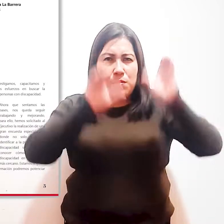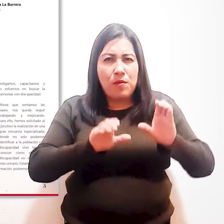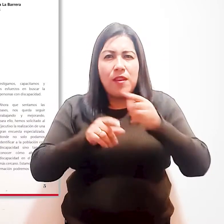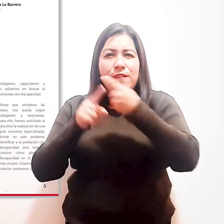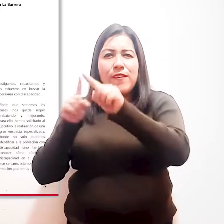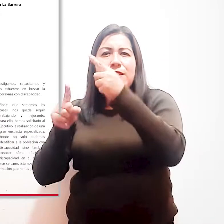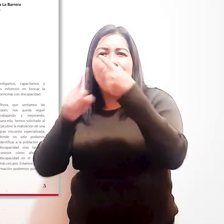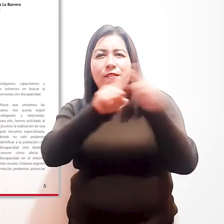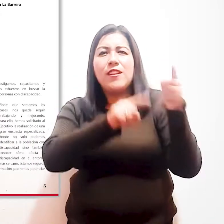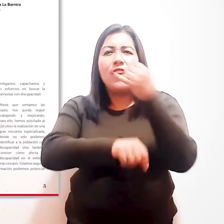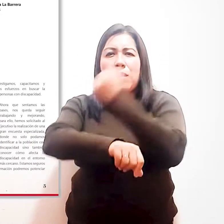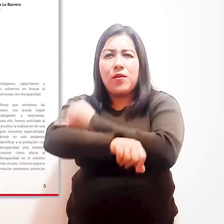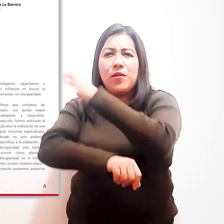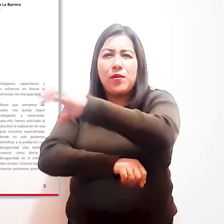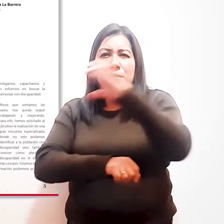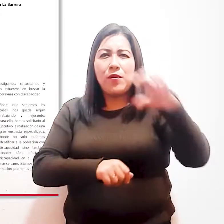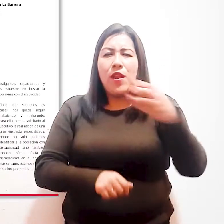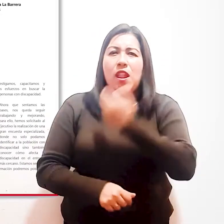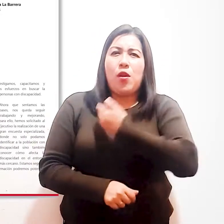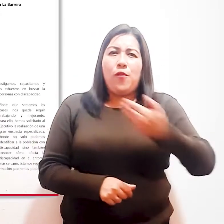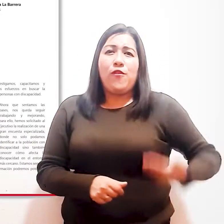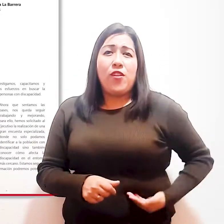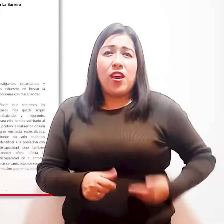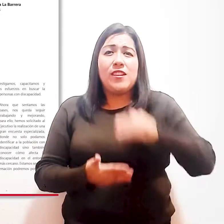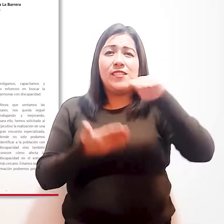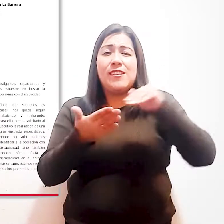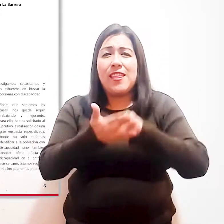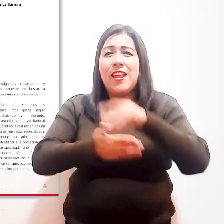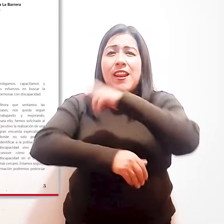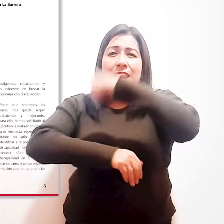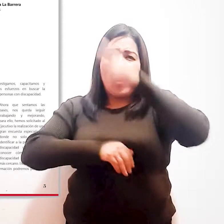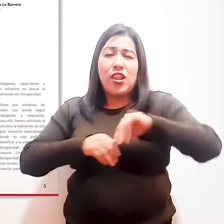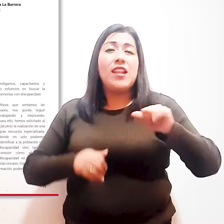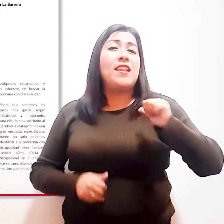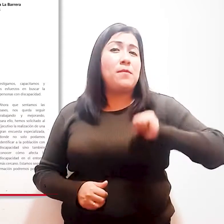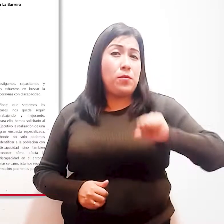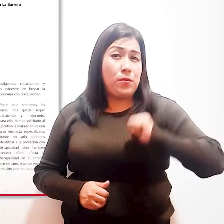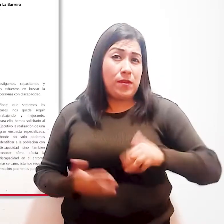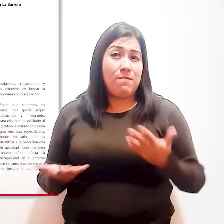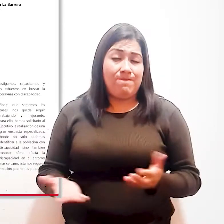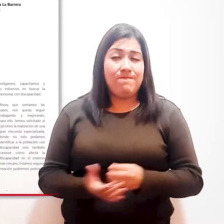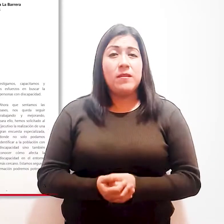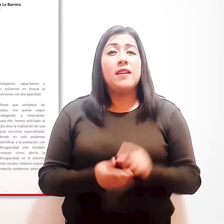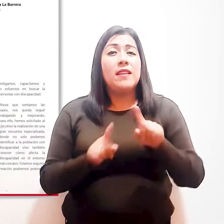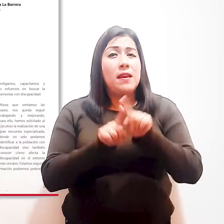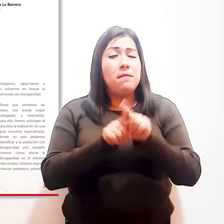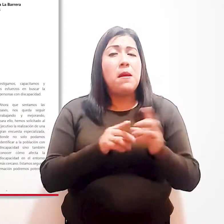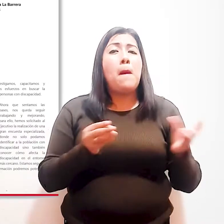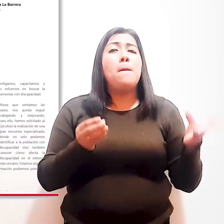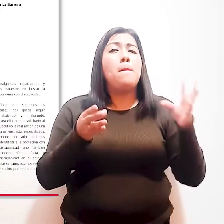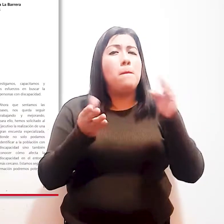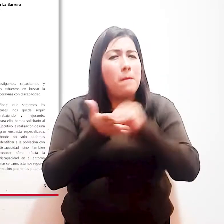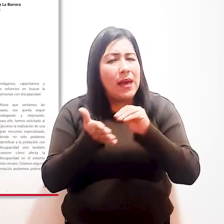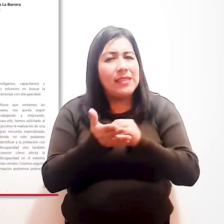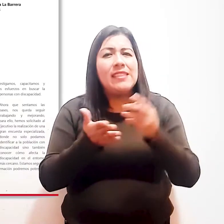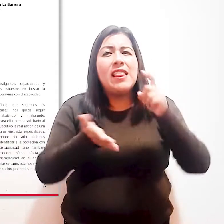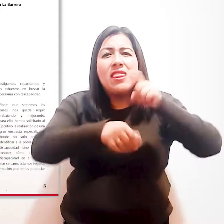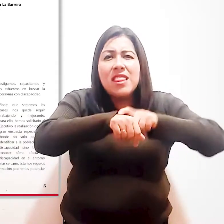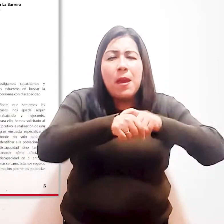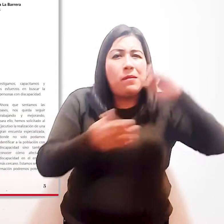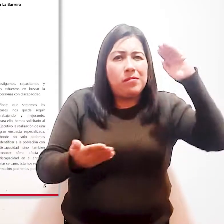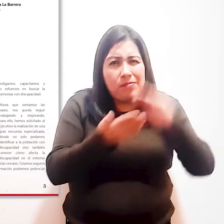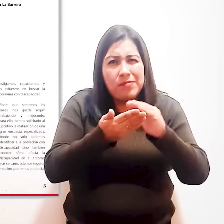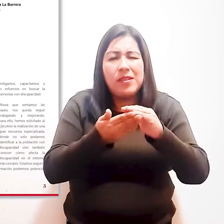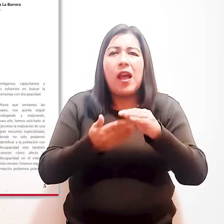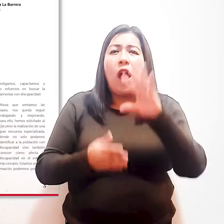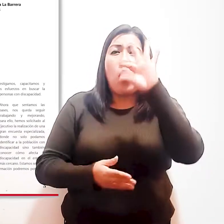interinstitucionales con entidades de gobierno central, regional y municipal. Acortamos tiempos para la obtención del carnet del